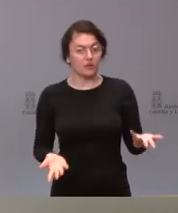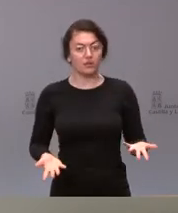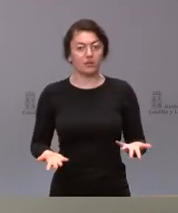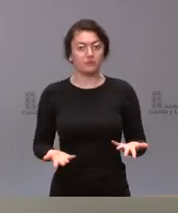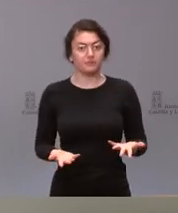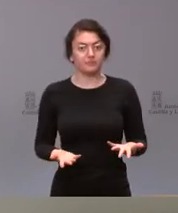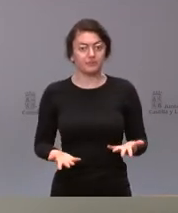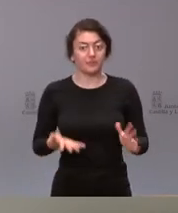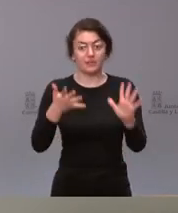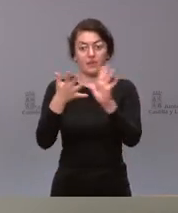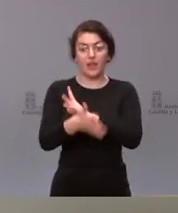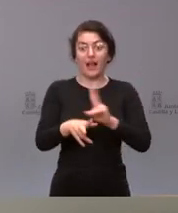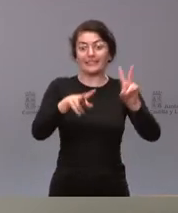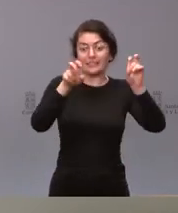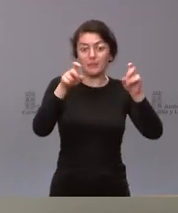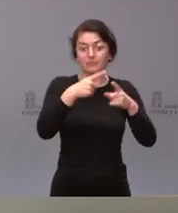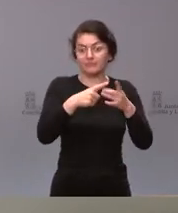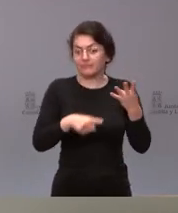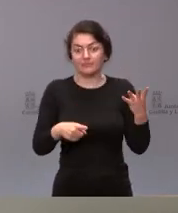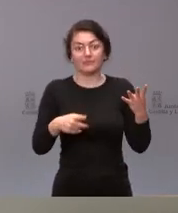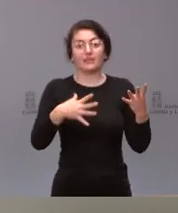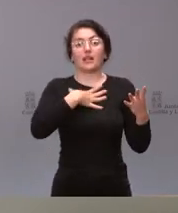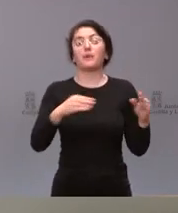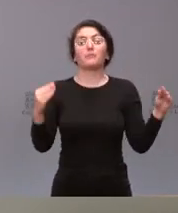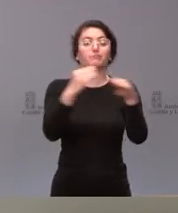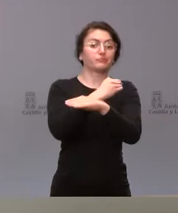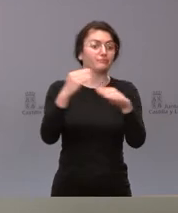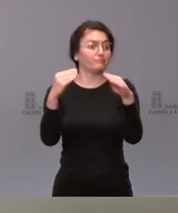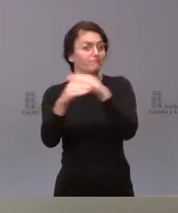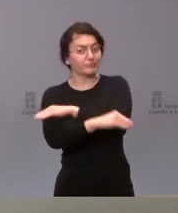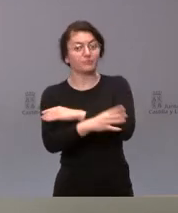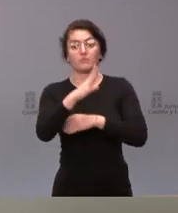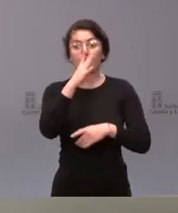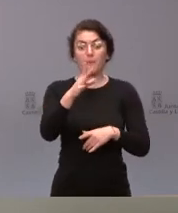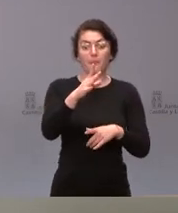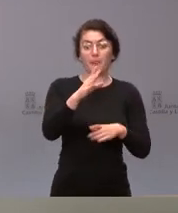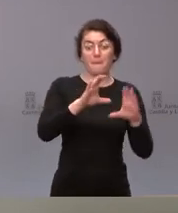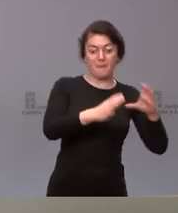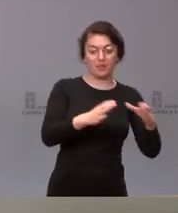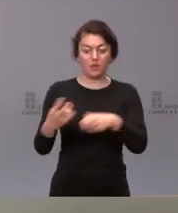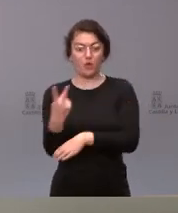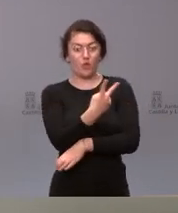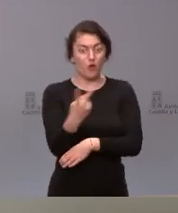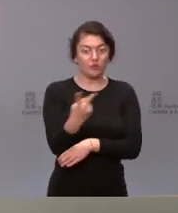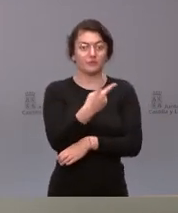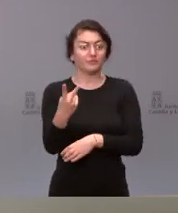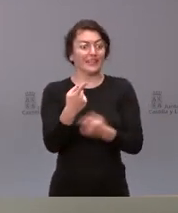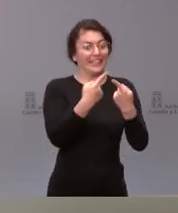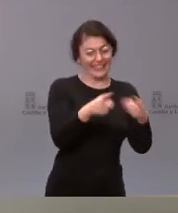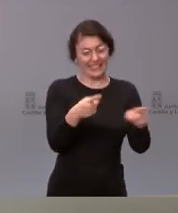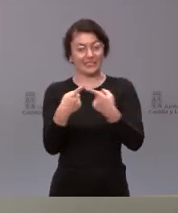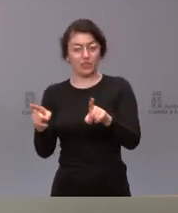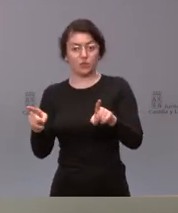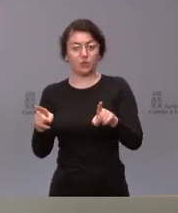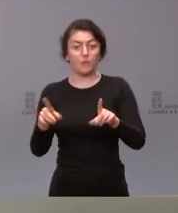diferencias se van a poder seguir manifestando porque al fin y cabo son dos partidos que no dejan de ser distintos aunque sí